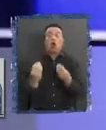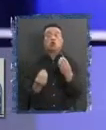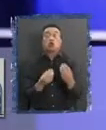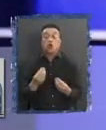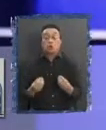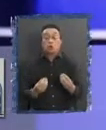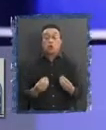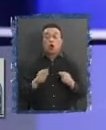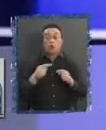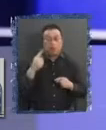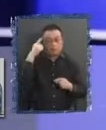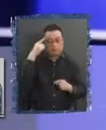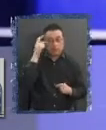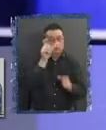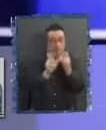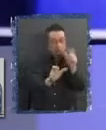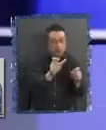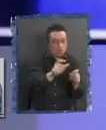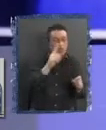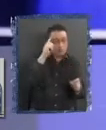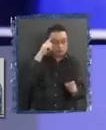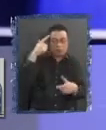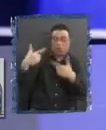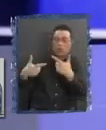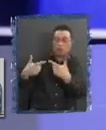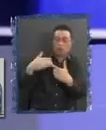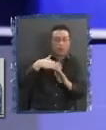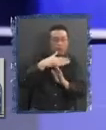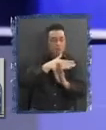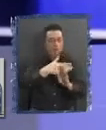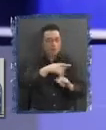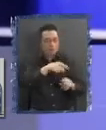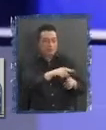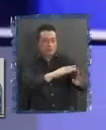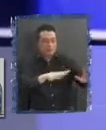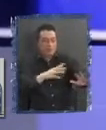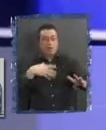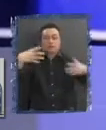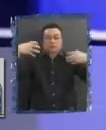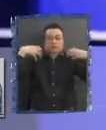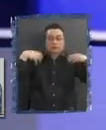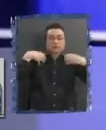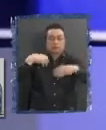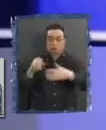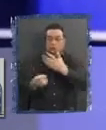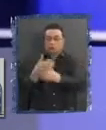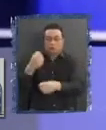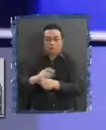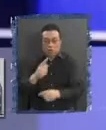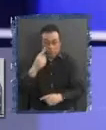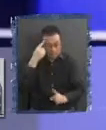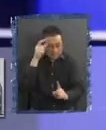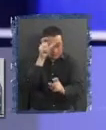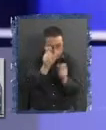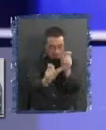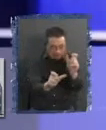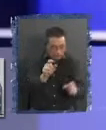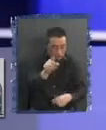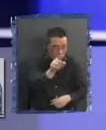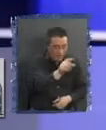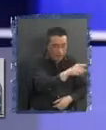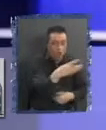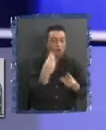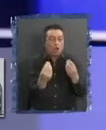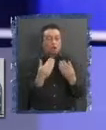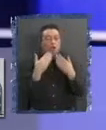Pensando en ciudadanos, no pensando en el político, no en el nivel intermedio, no en los más cargos que se van a crear en la persona. Lo trataron de fachos y ahora le están